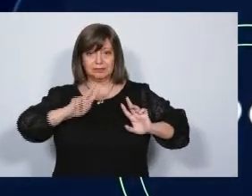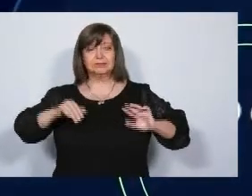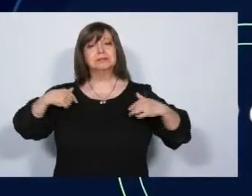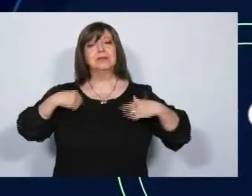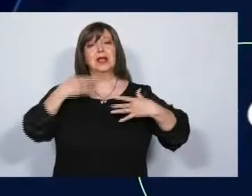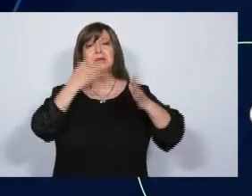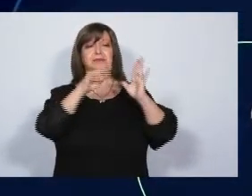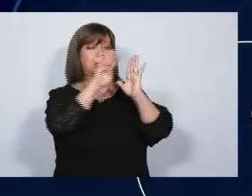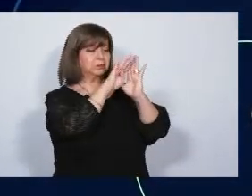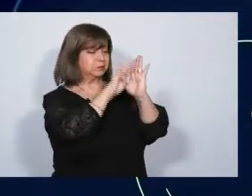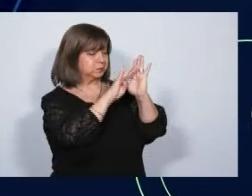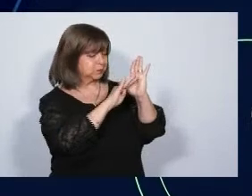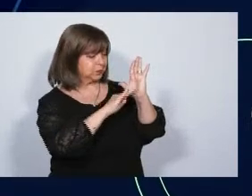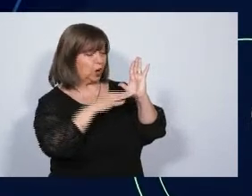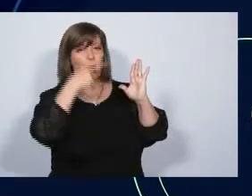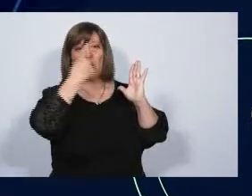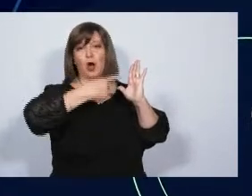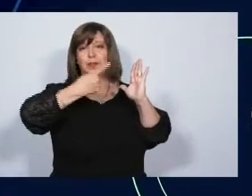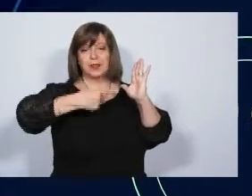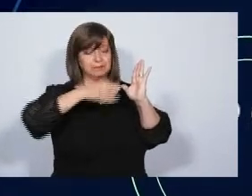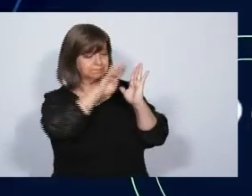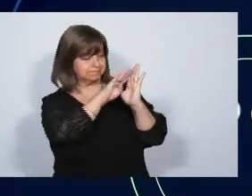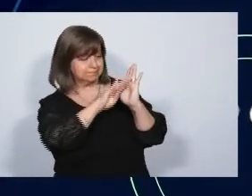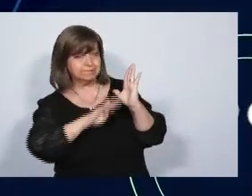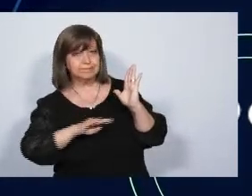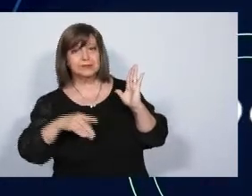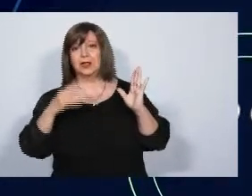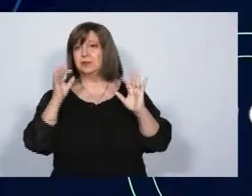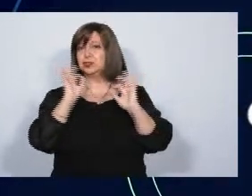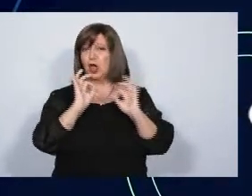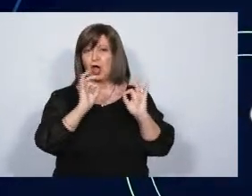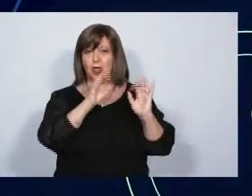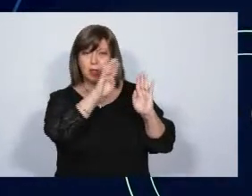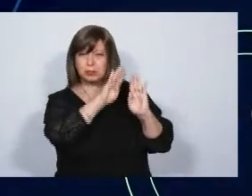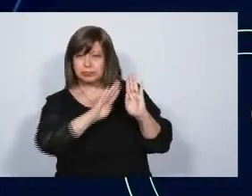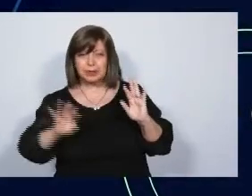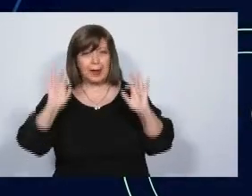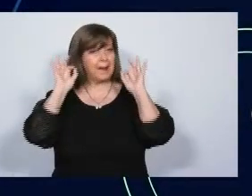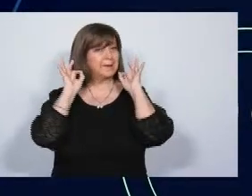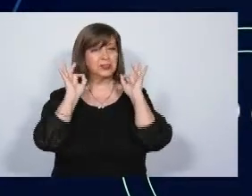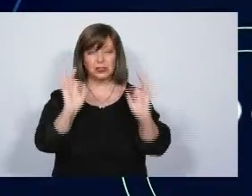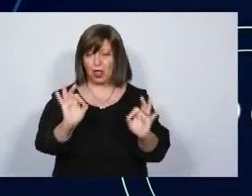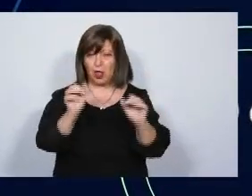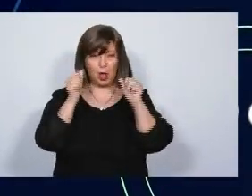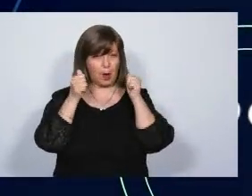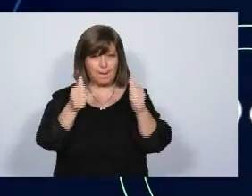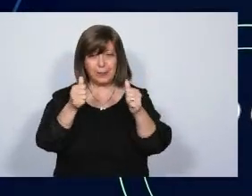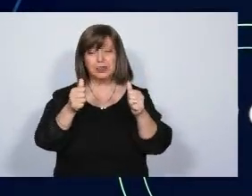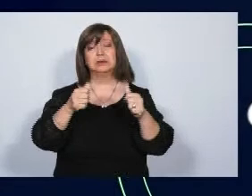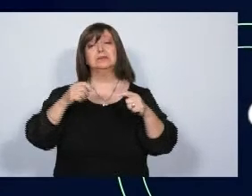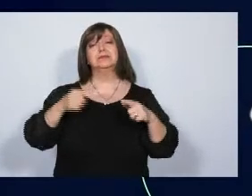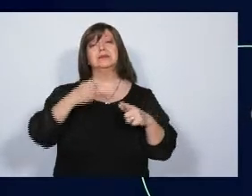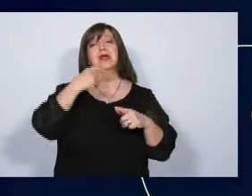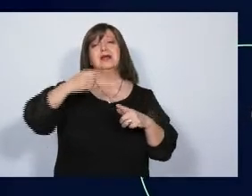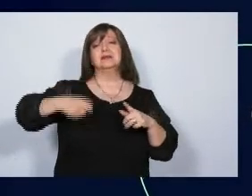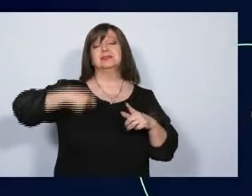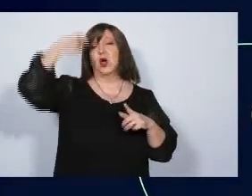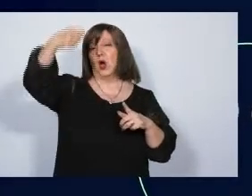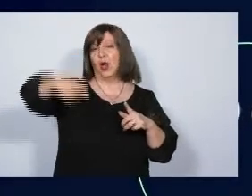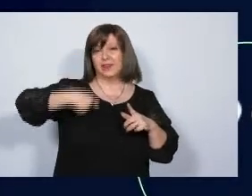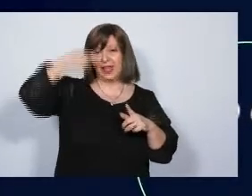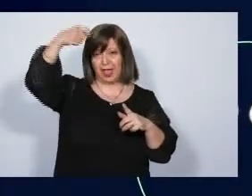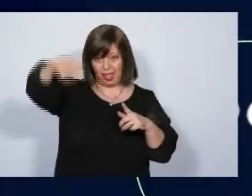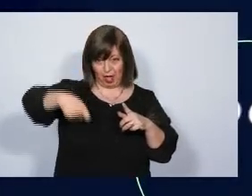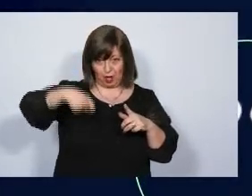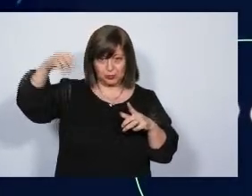bloque, el orden en que cada uno expresa su mensaje de cierre, como así también la distribución de los moderadores de cada bloque, ha sido sorteada.